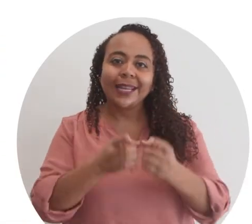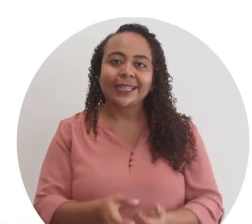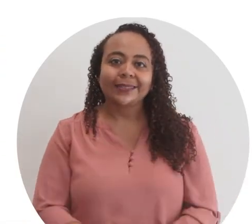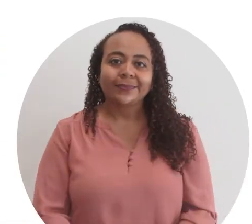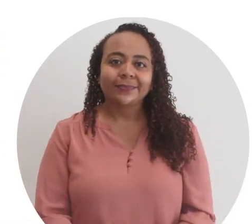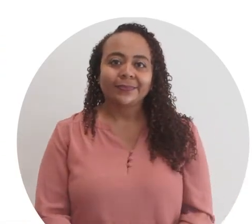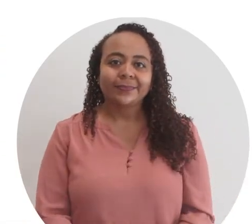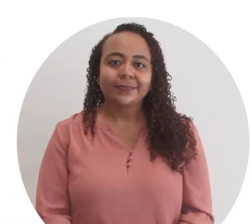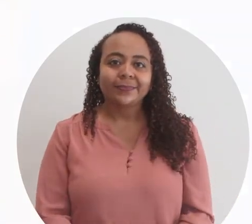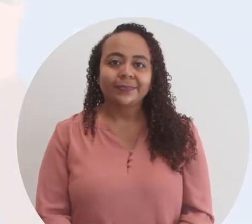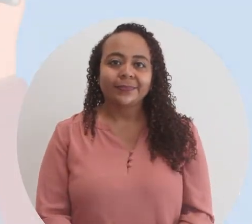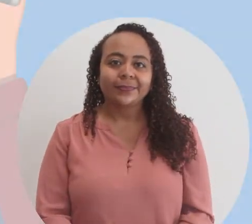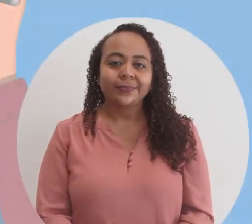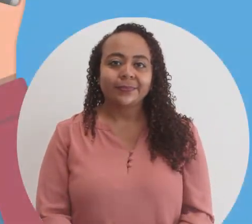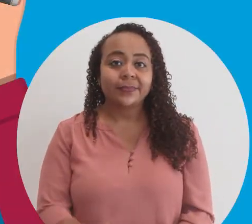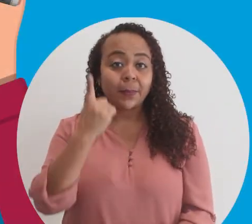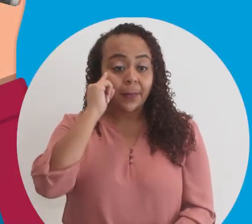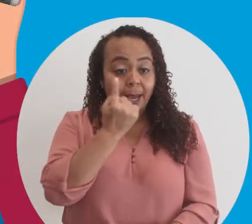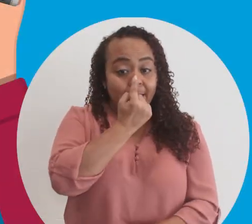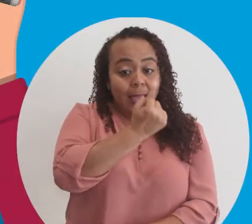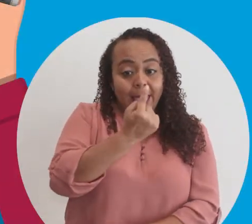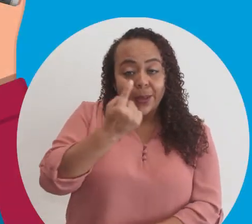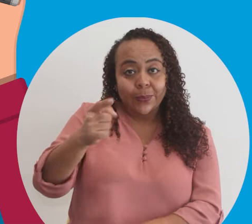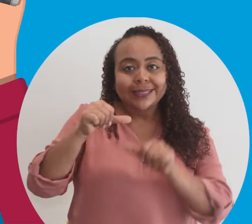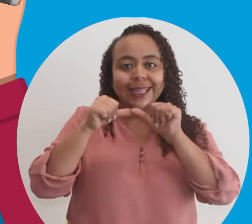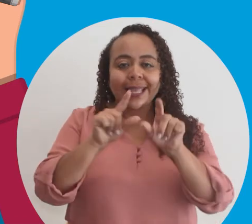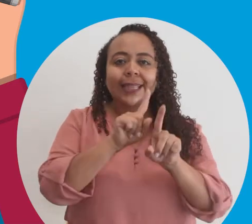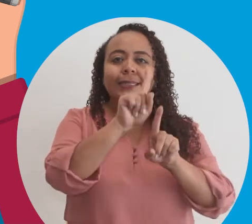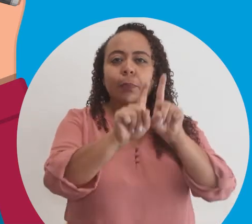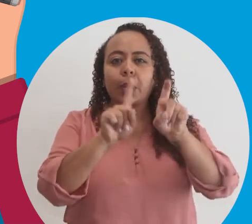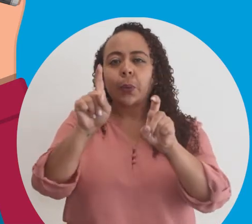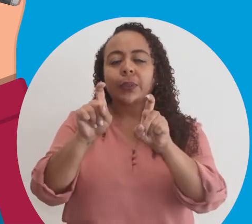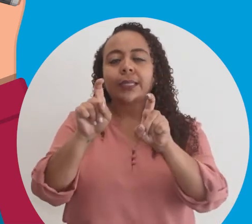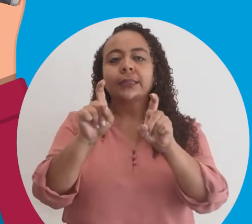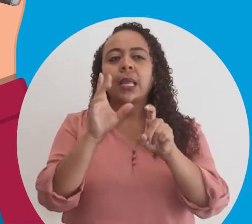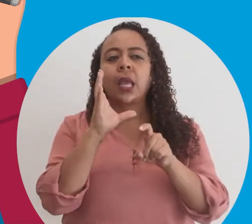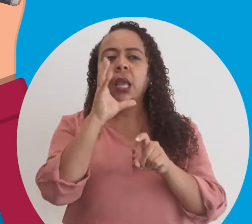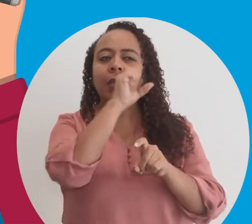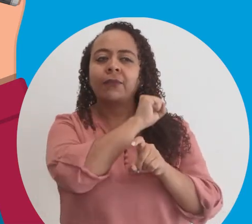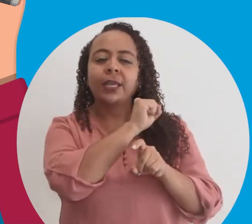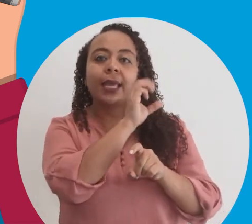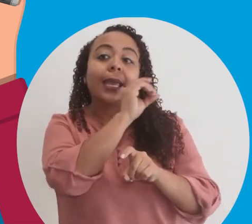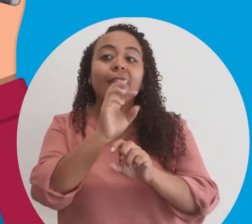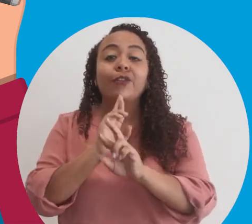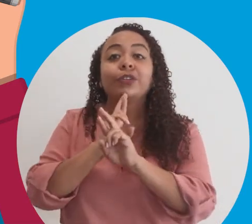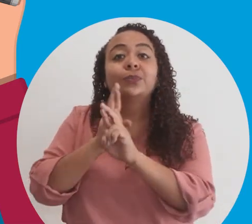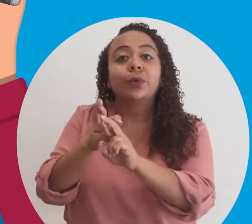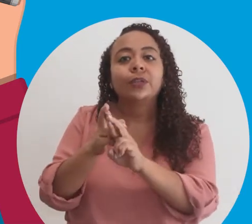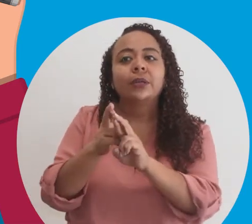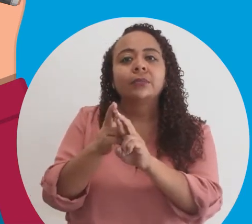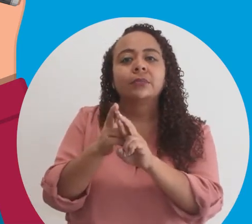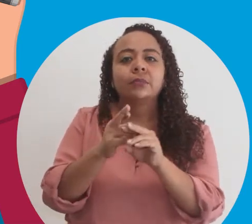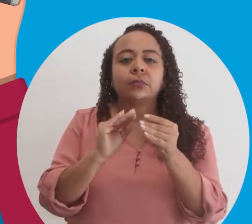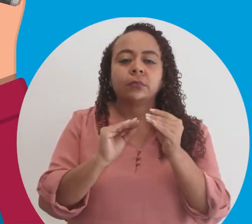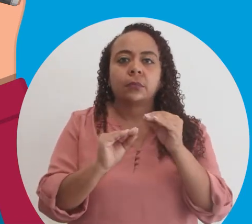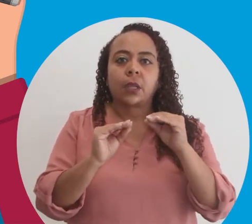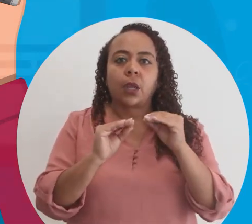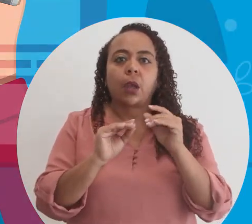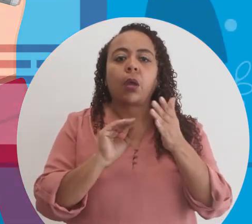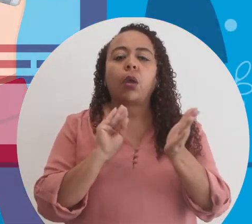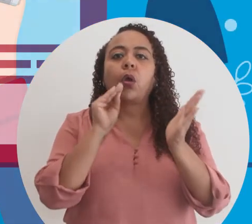acabamos de describir. Para cada una de las siguientes preguntas, identifiquen y respondan